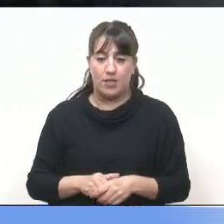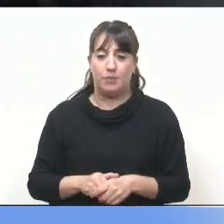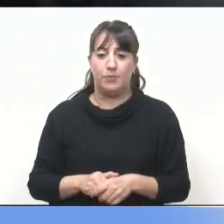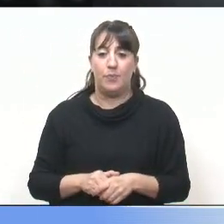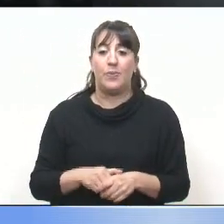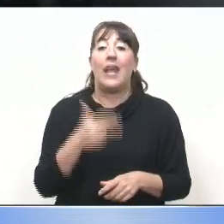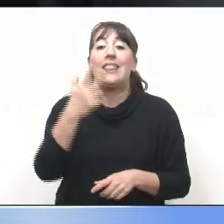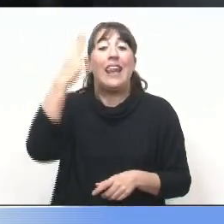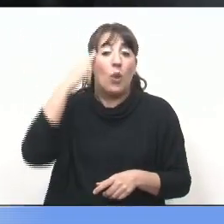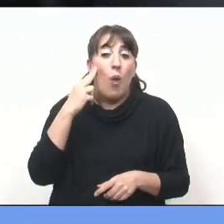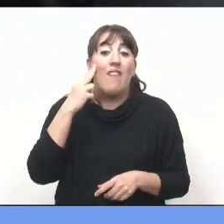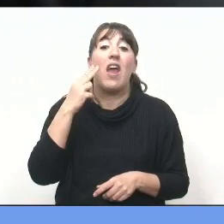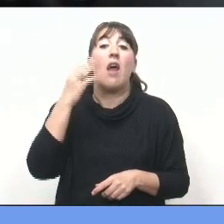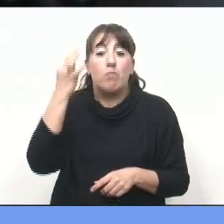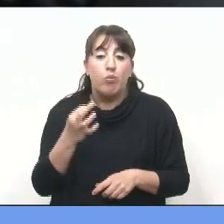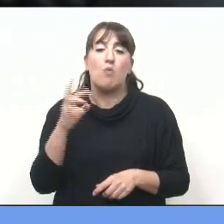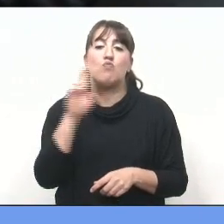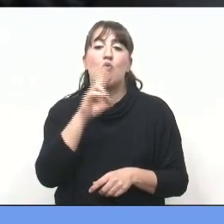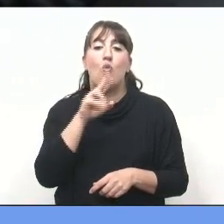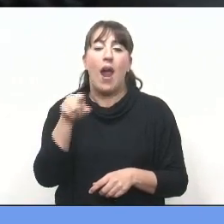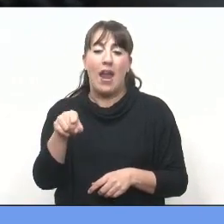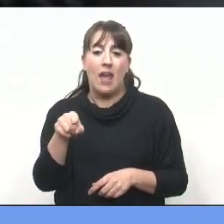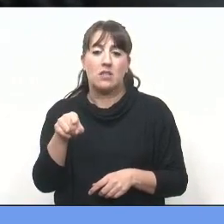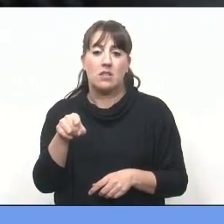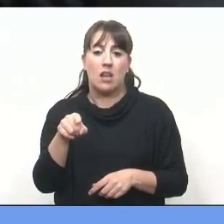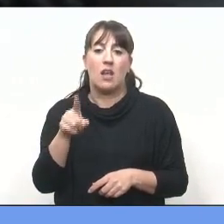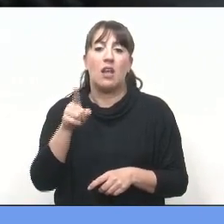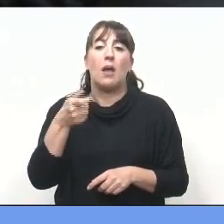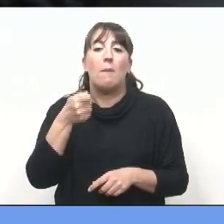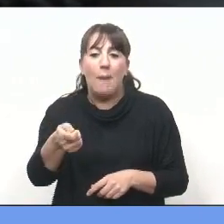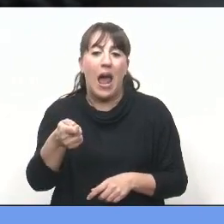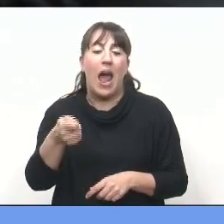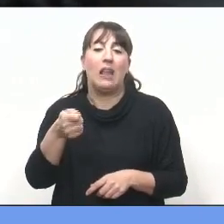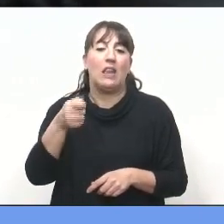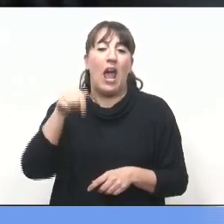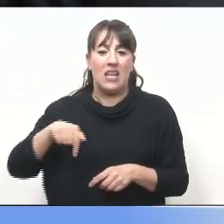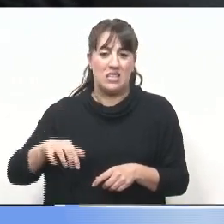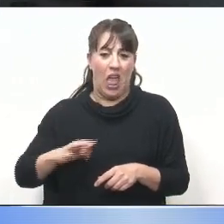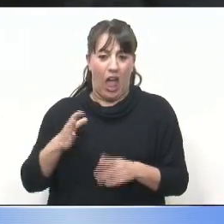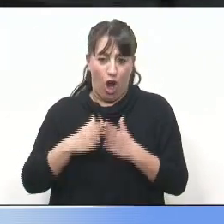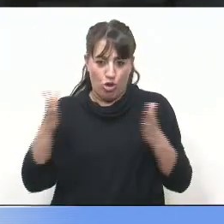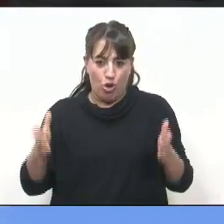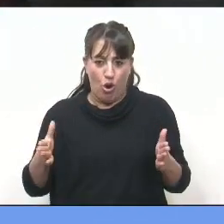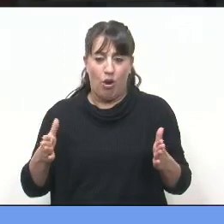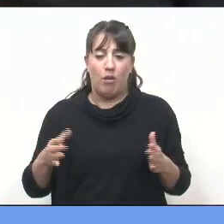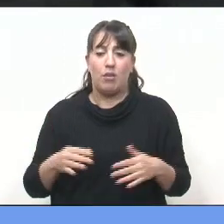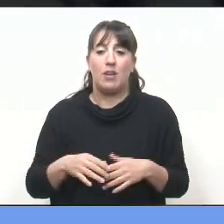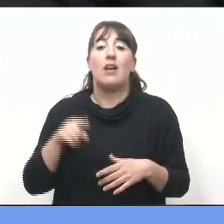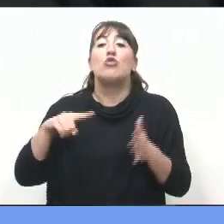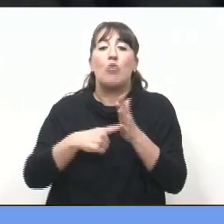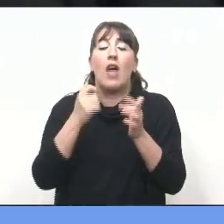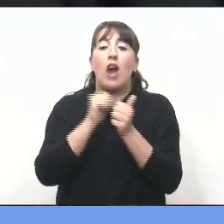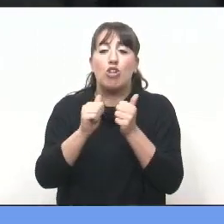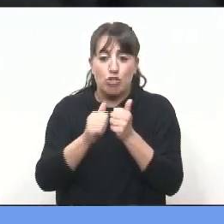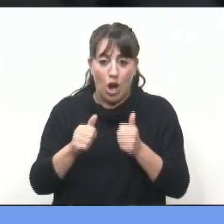39 mujeres son las asesinadas en lo que va del año. En la ciudad de Rosario, y digo